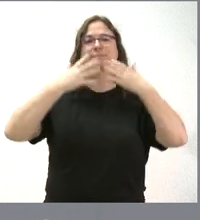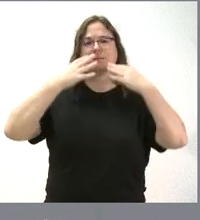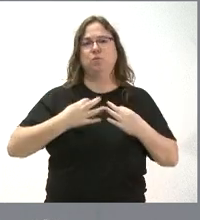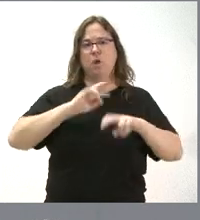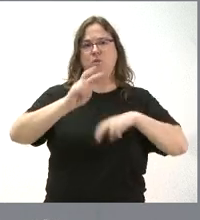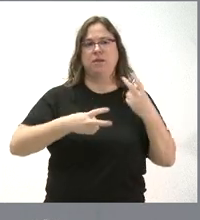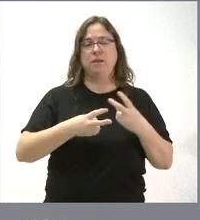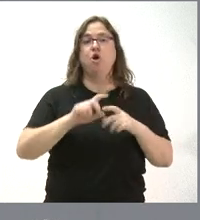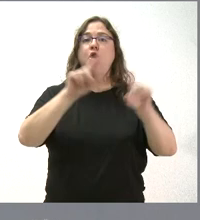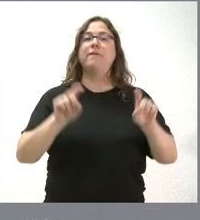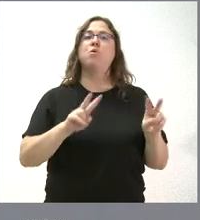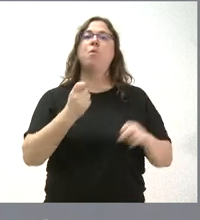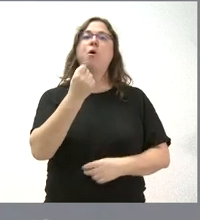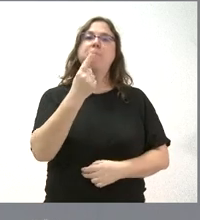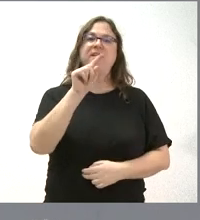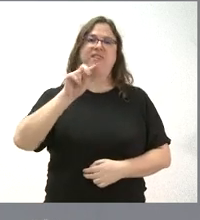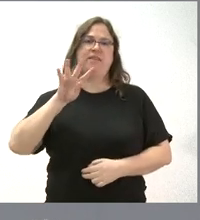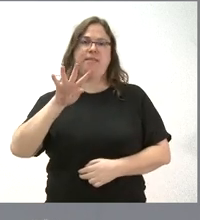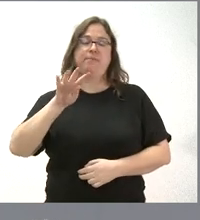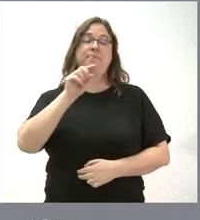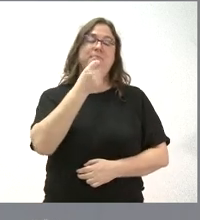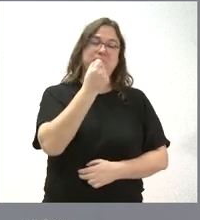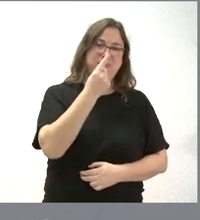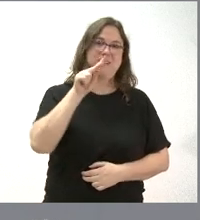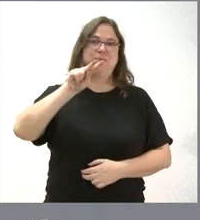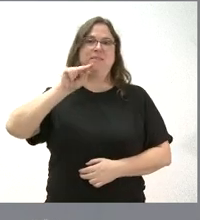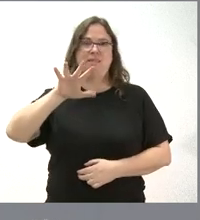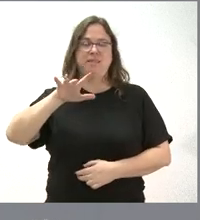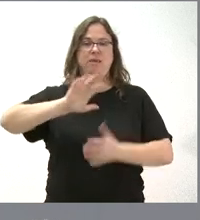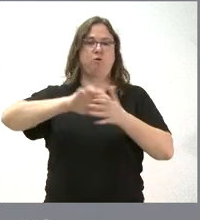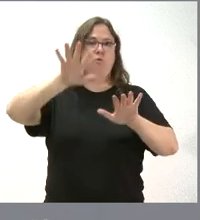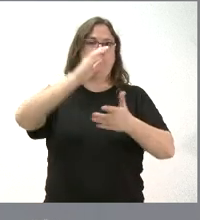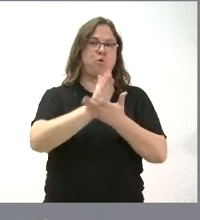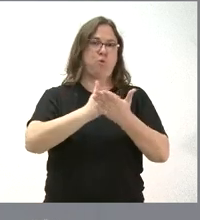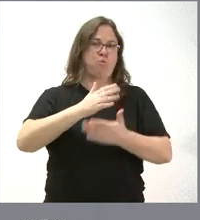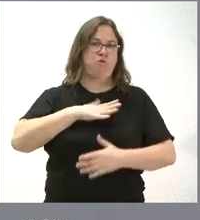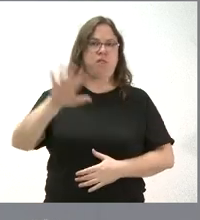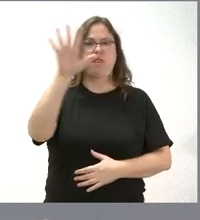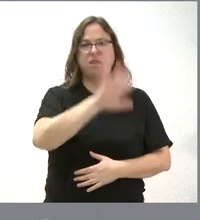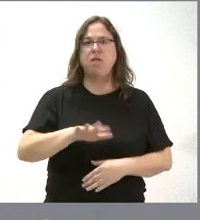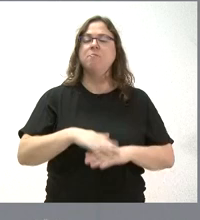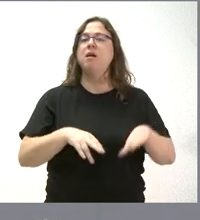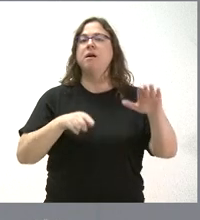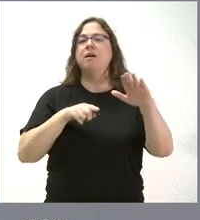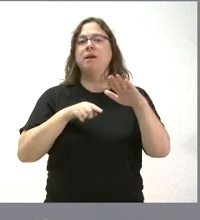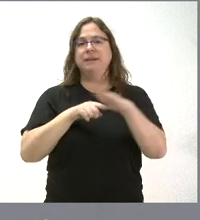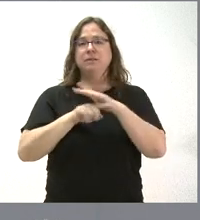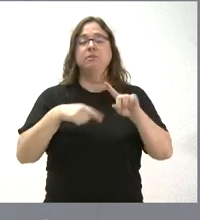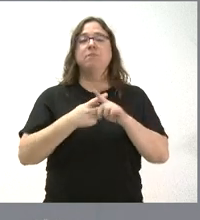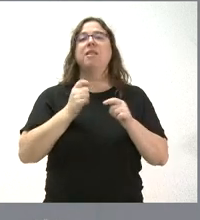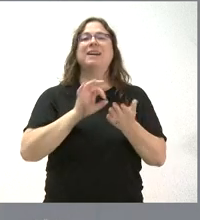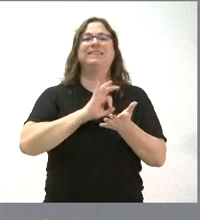1.025 nuevos ordenadores en nuestra comunidad autónoma para la gestión y la prestación del servicio